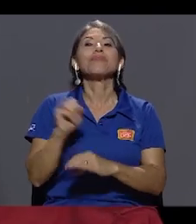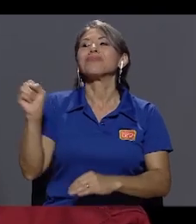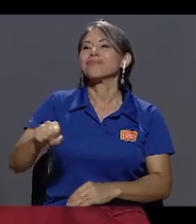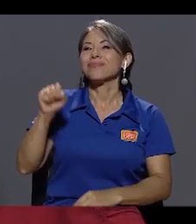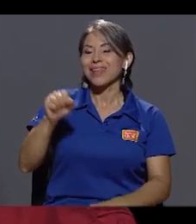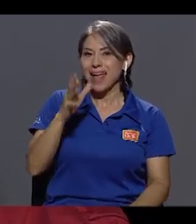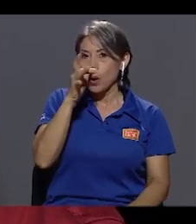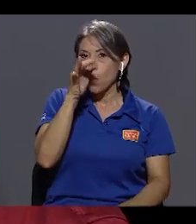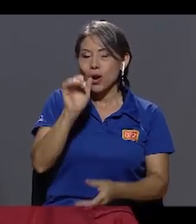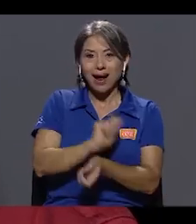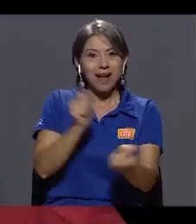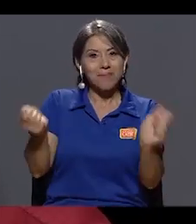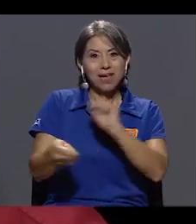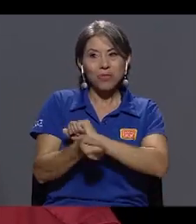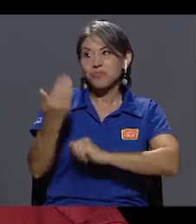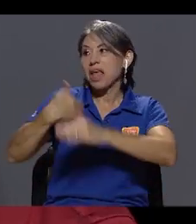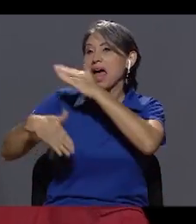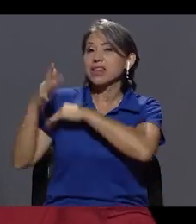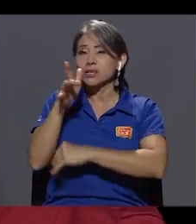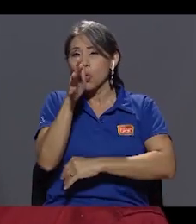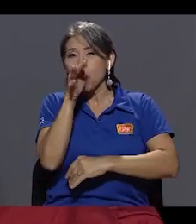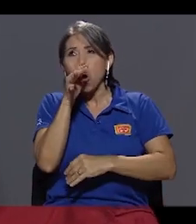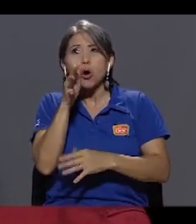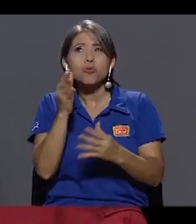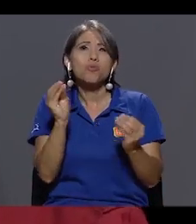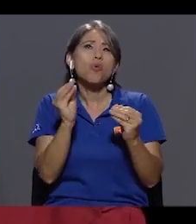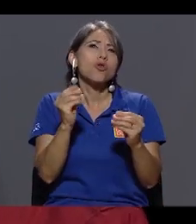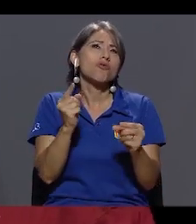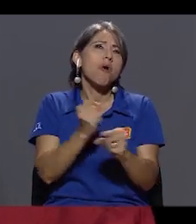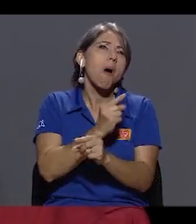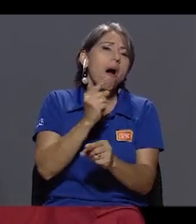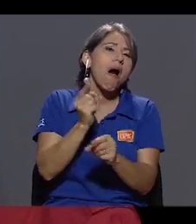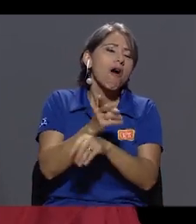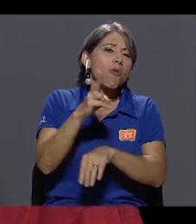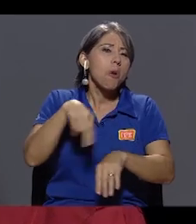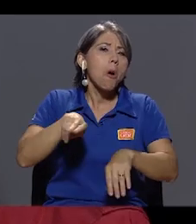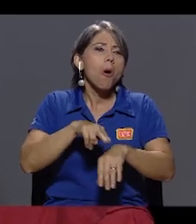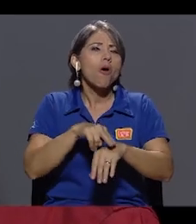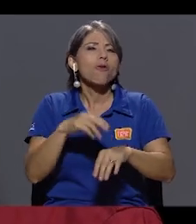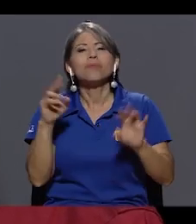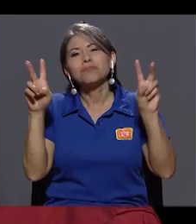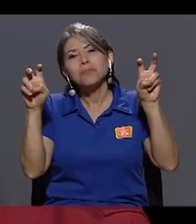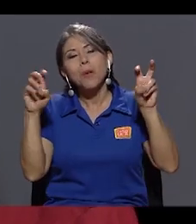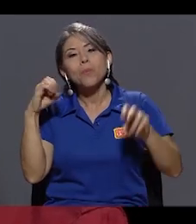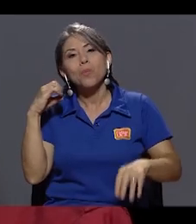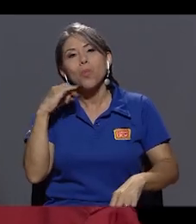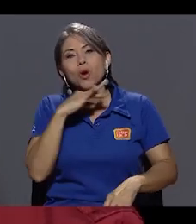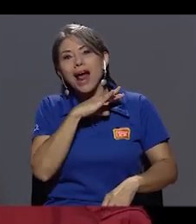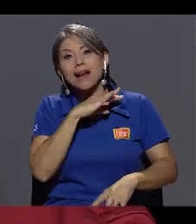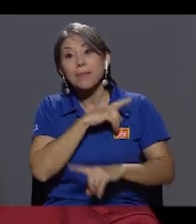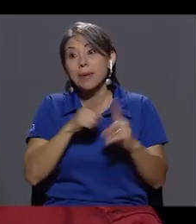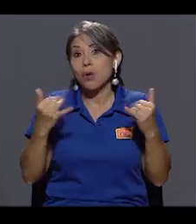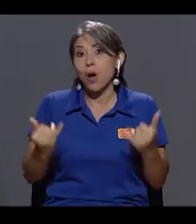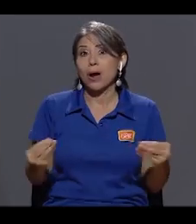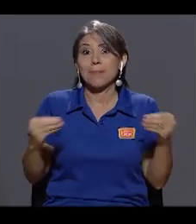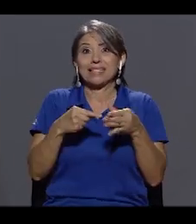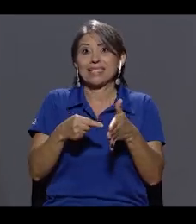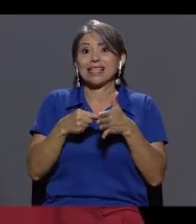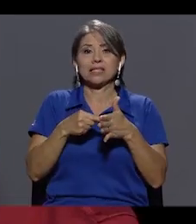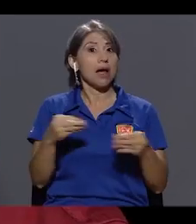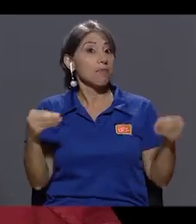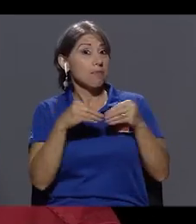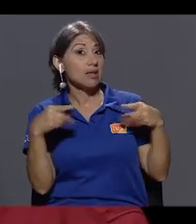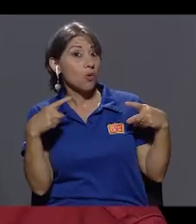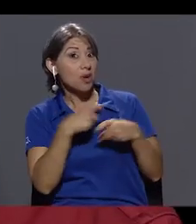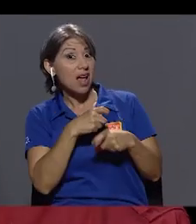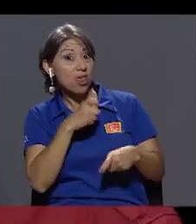humor ha cambiado, como te dije anteriormente. Antes era un humor muy, muy corriente, muy vulgar, de alguna forma. Sí. Y ahora por la misma exigencia. Es más complicado. Ah,